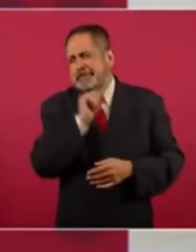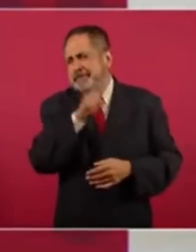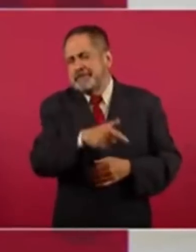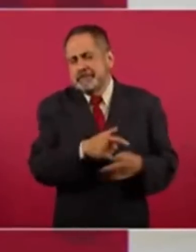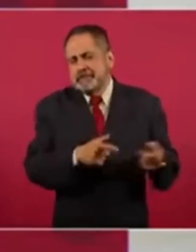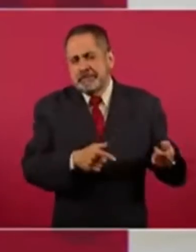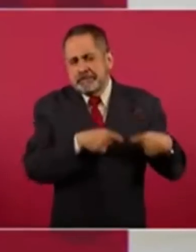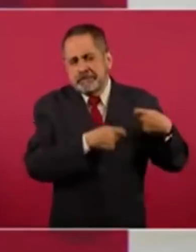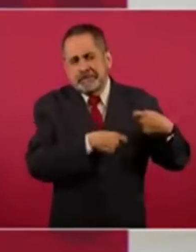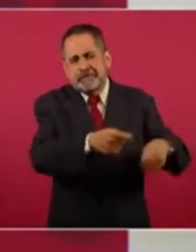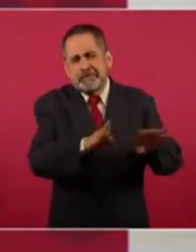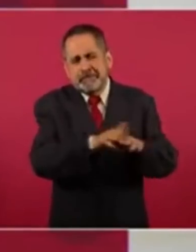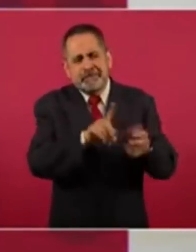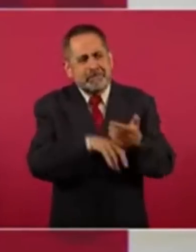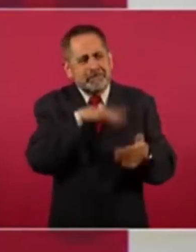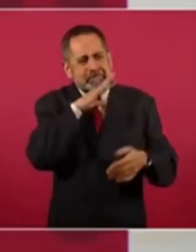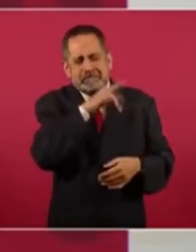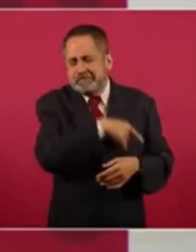arrastrando,